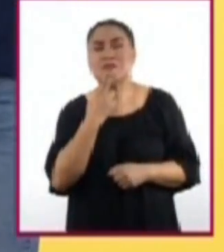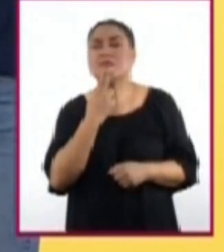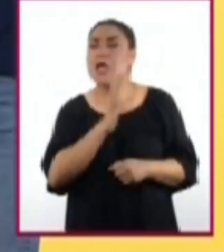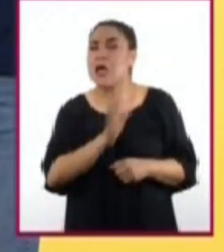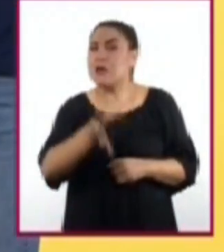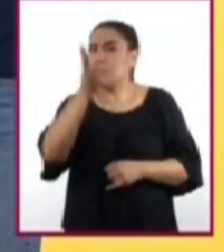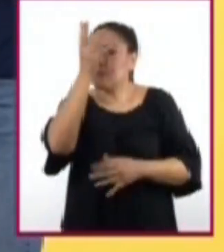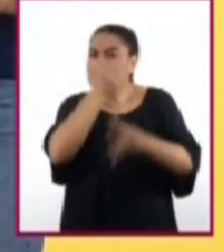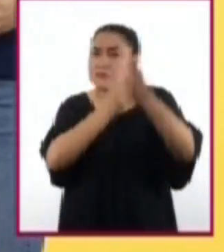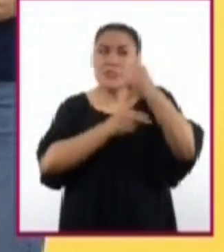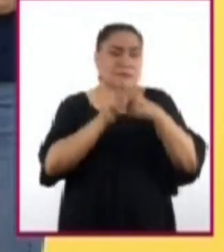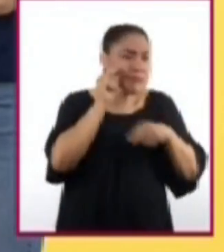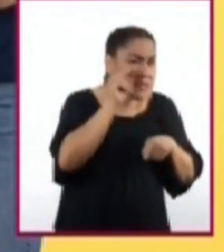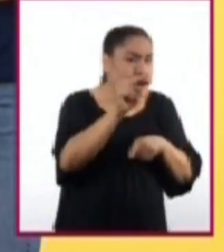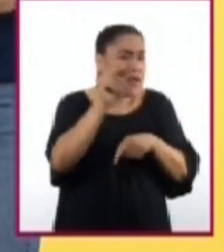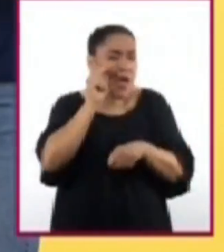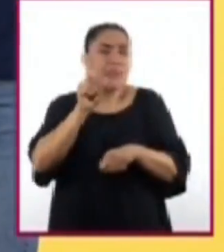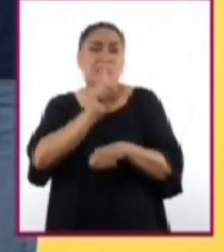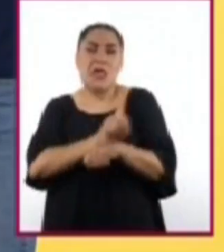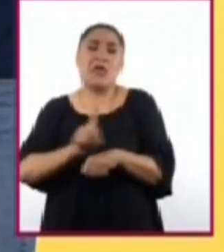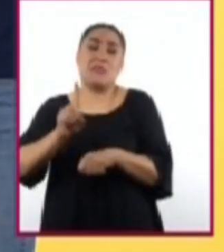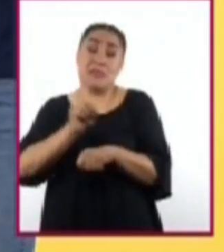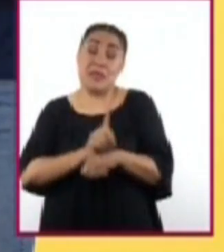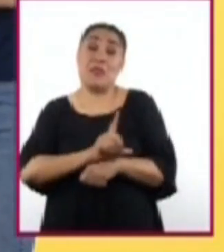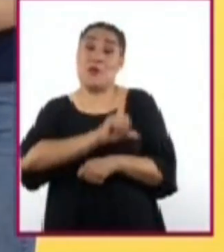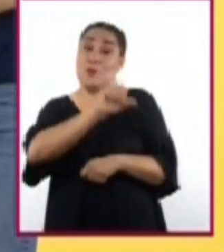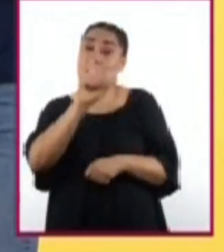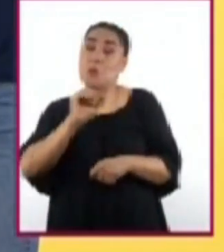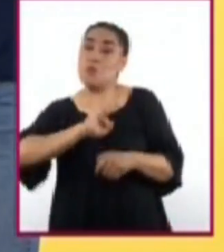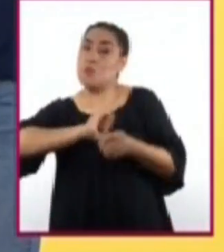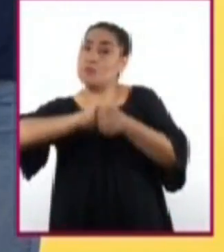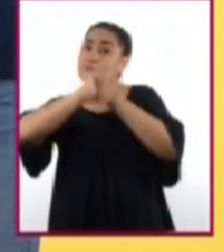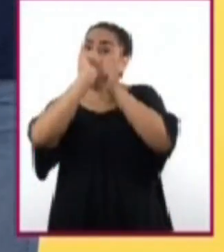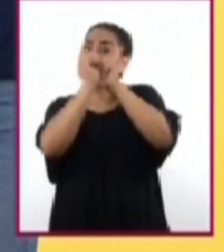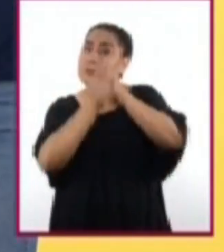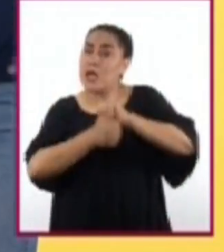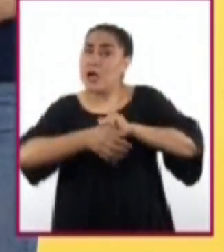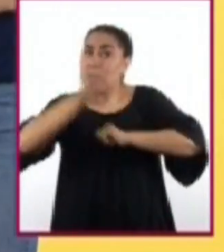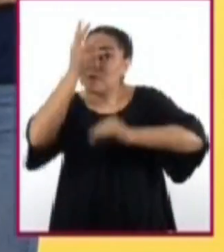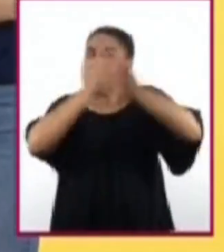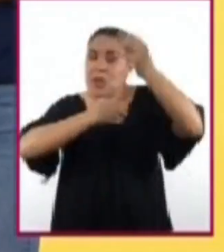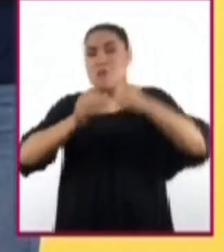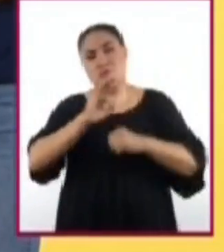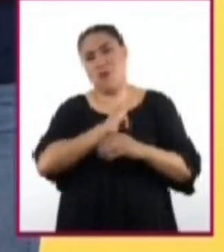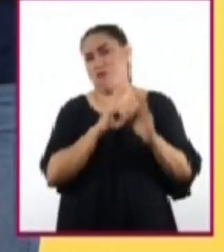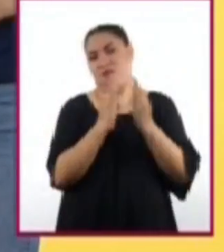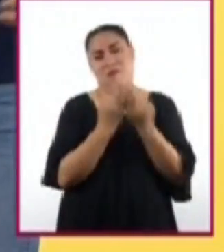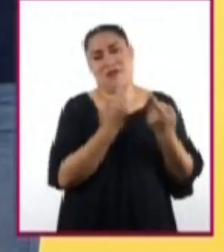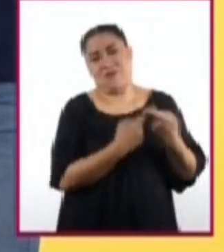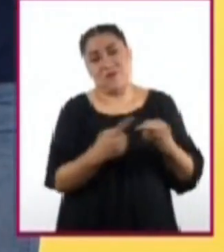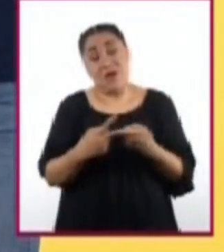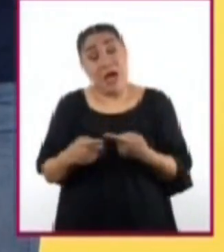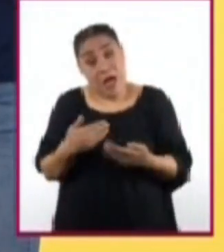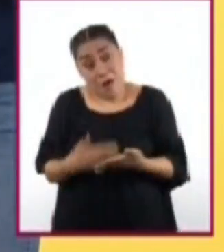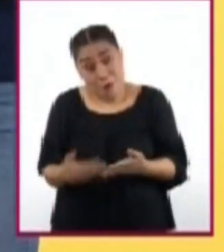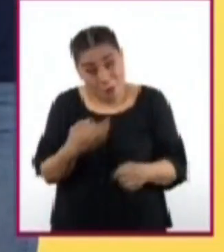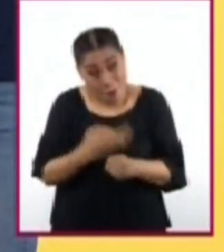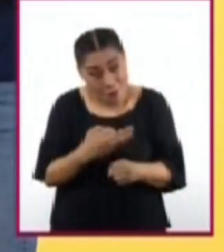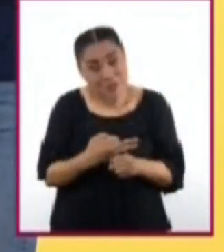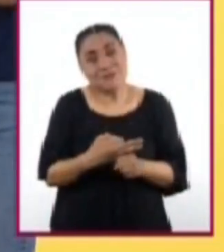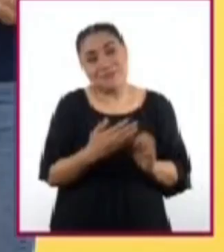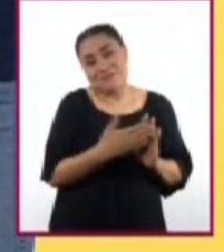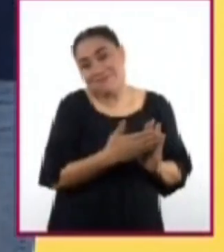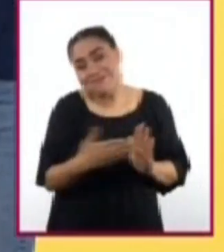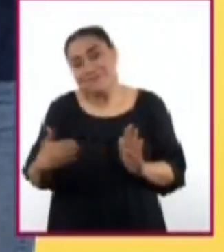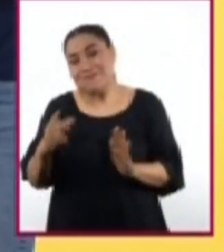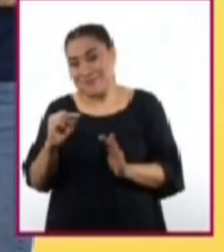aprendamos día a día y comprobar que para llegar al conocimiento hay muchos caminos. Estamos transitando por uno muy importante